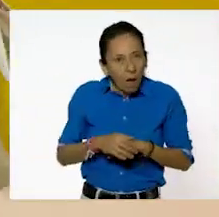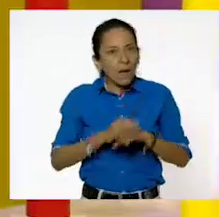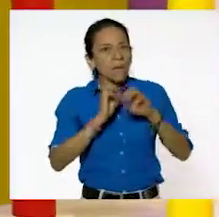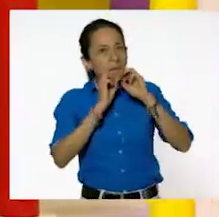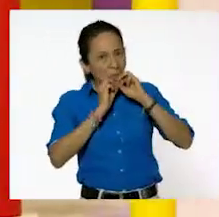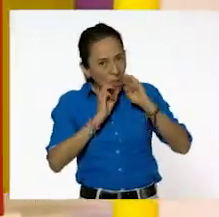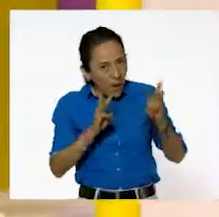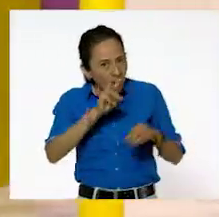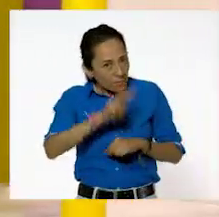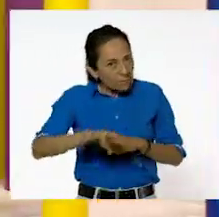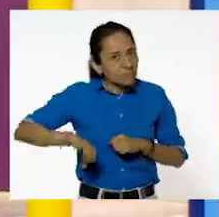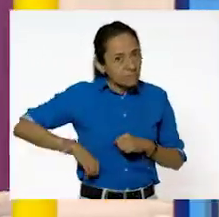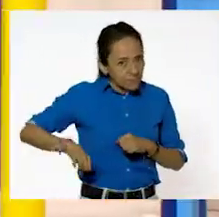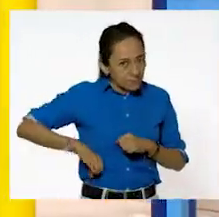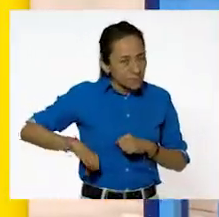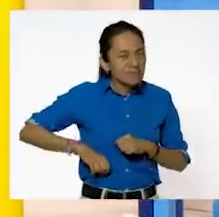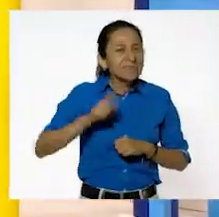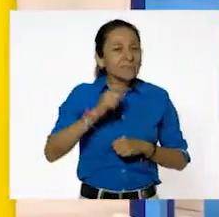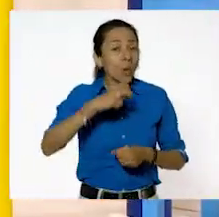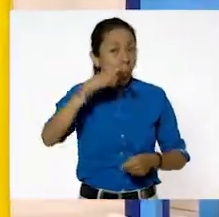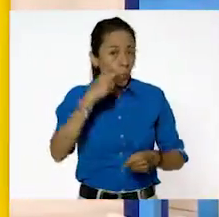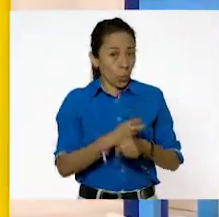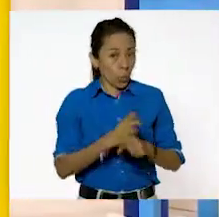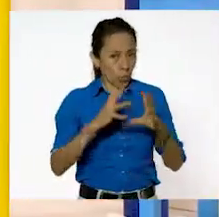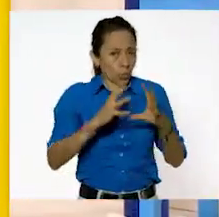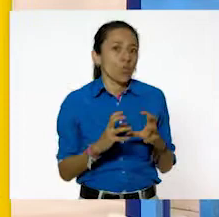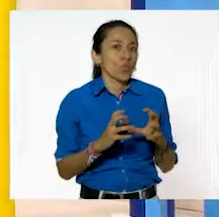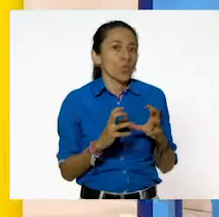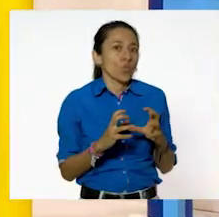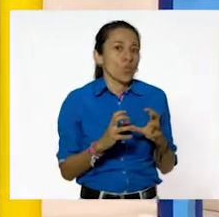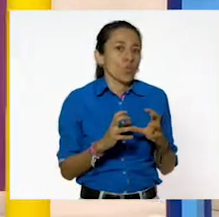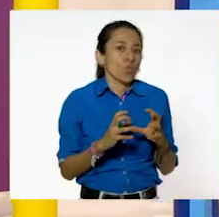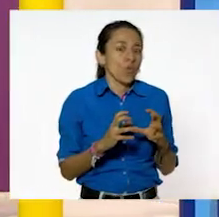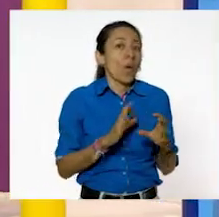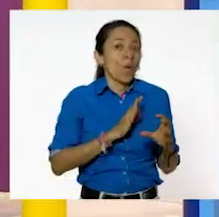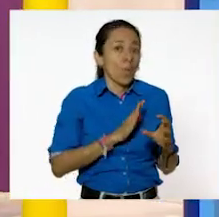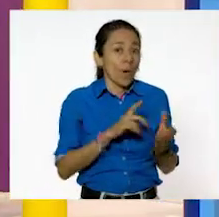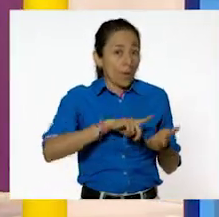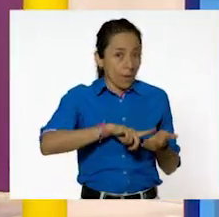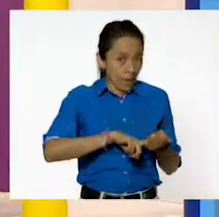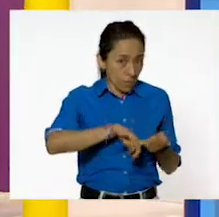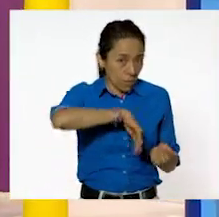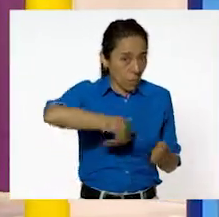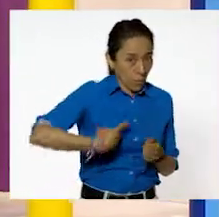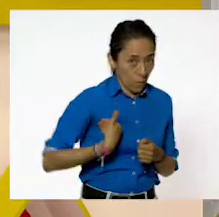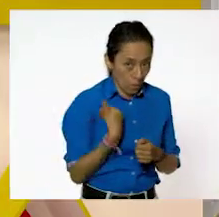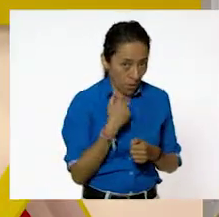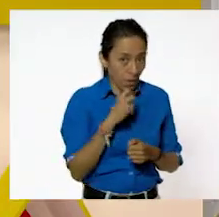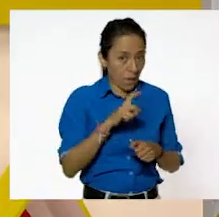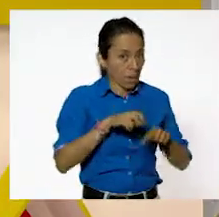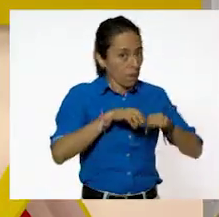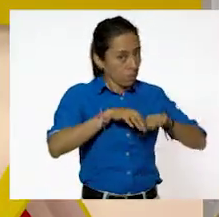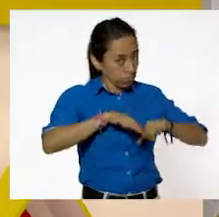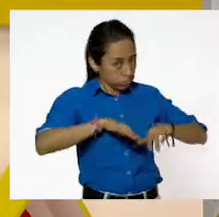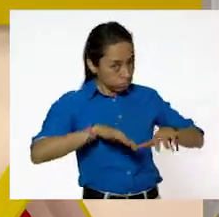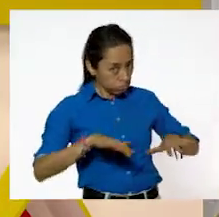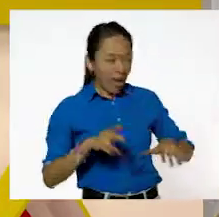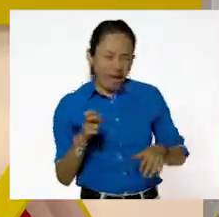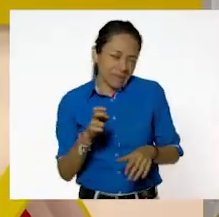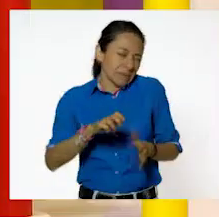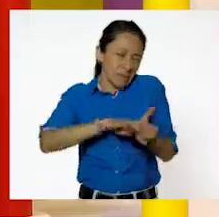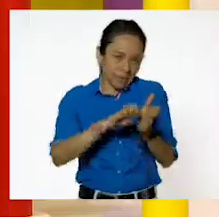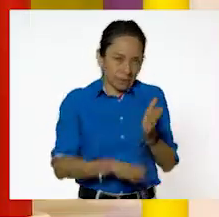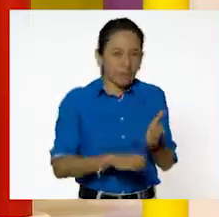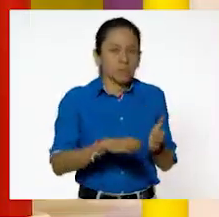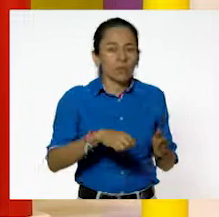no solamente los sólidos que son rígidos pueden contener también a los líquidos. En este caso, ese sólido, que es la bolsa,